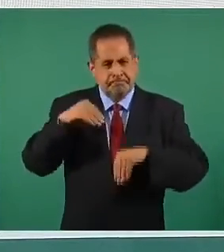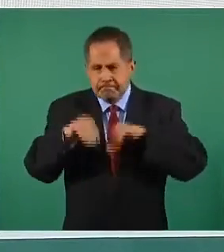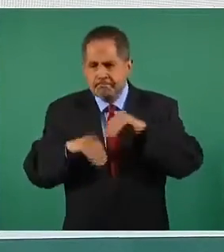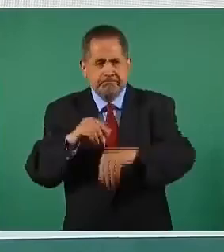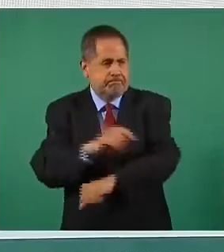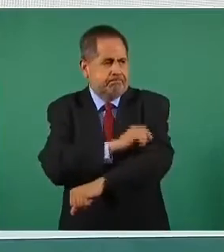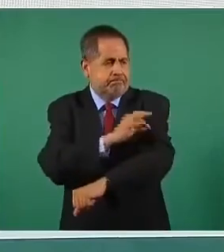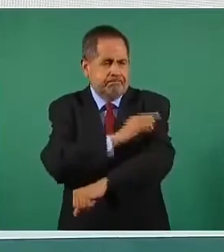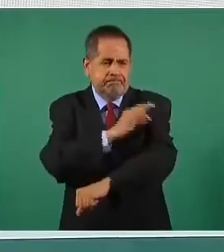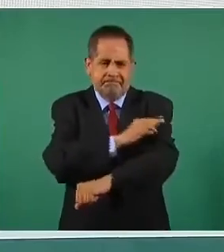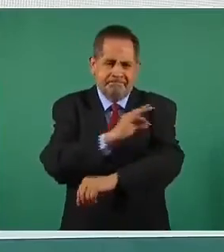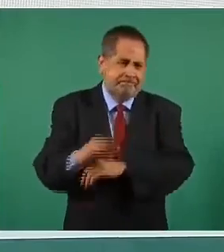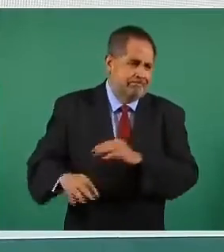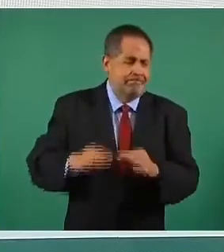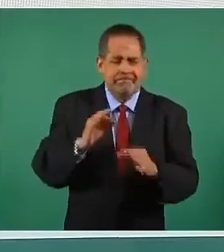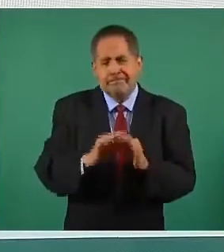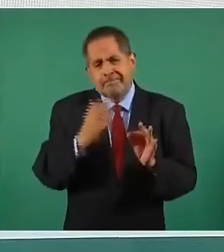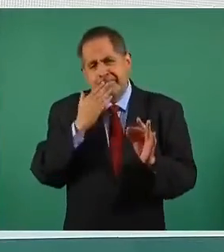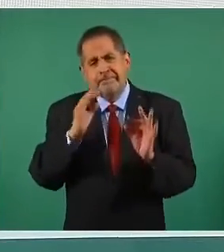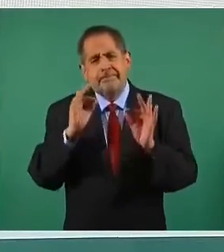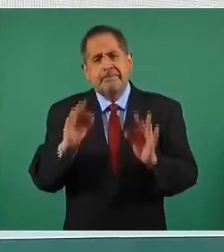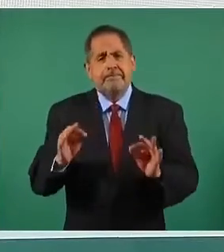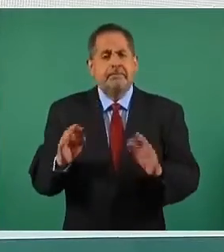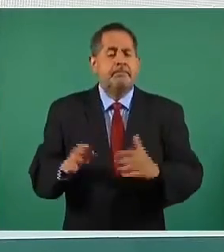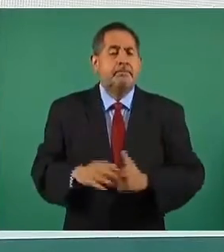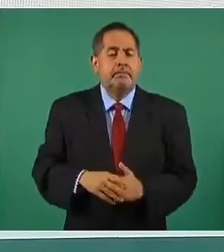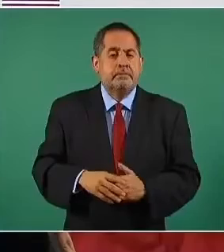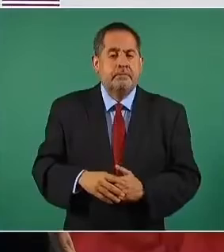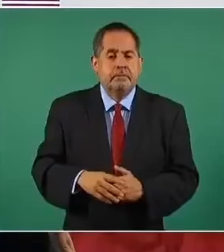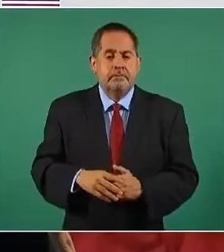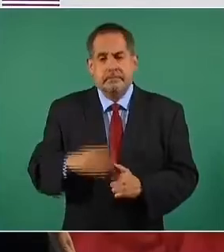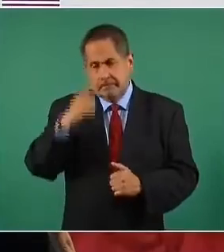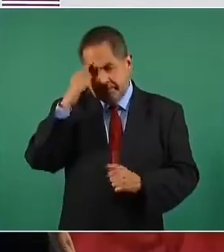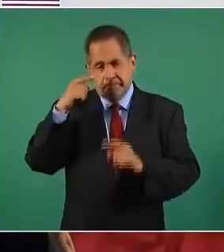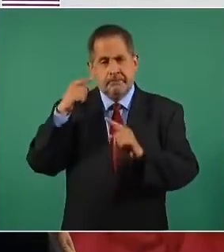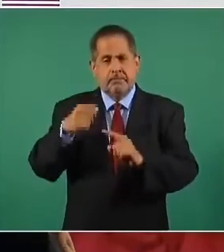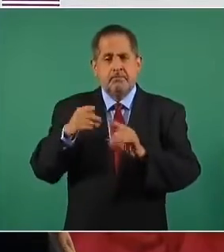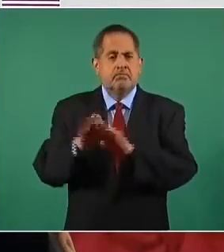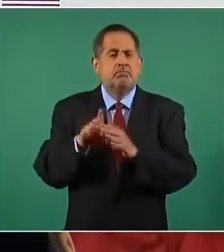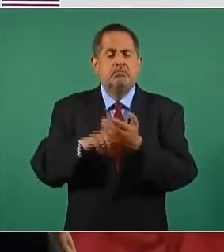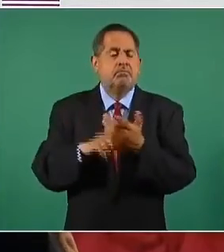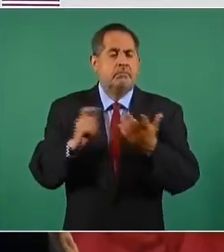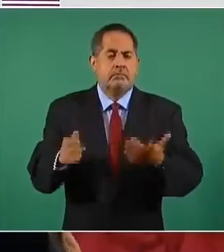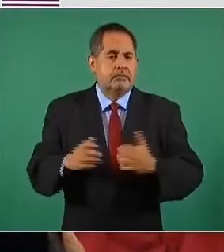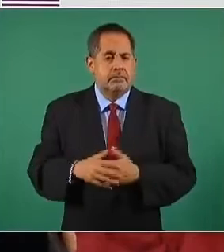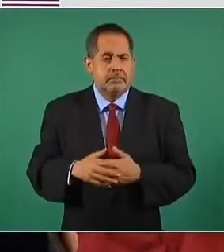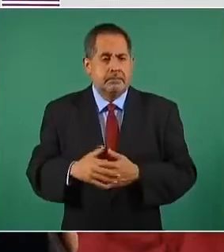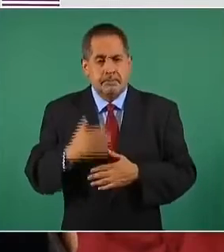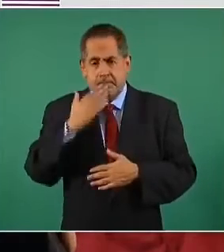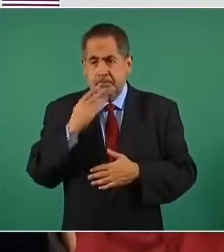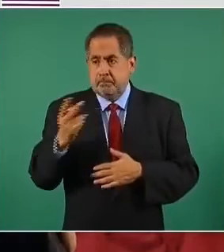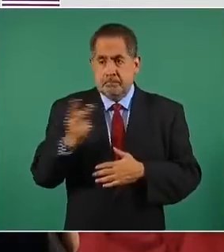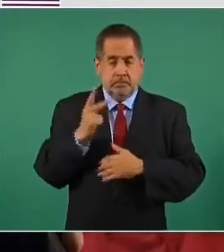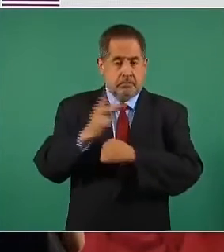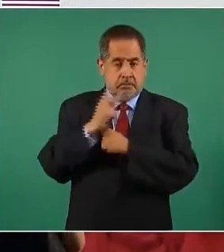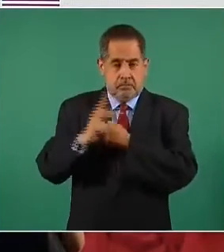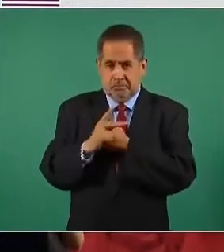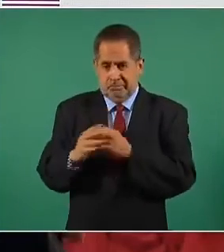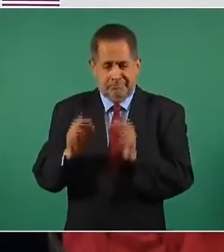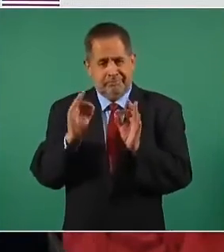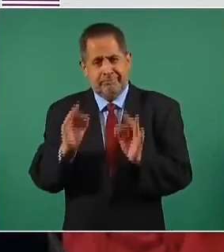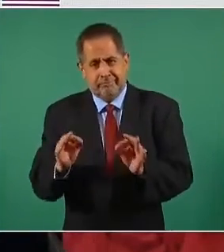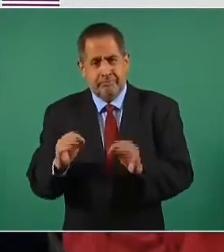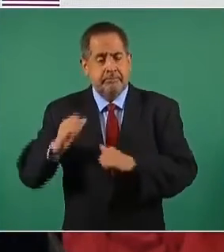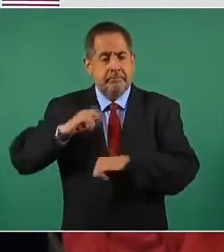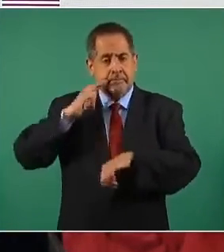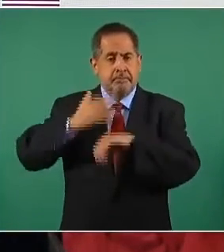Agradecemos profundamente esta muestra que constata cuál es la relación entre los dos países. Esta gestión la